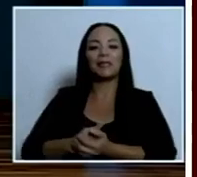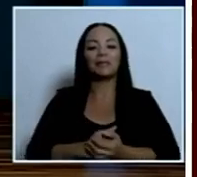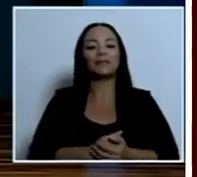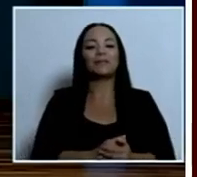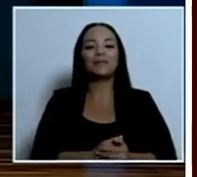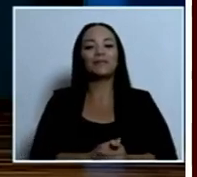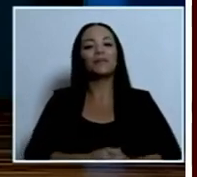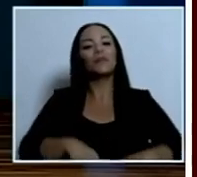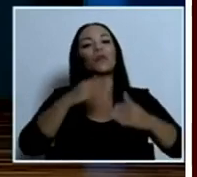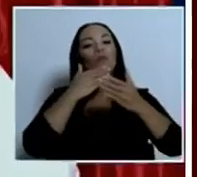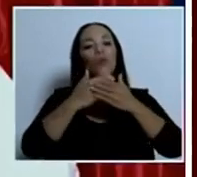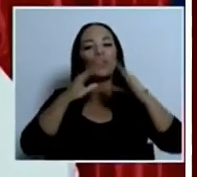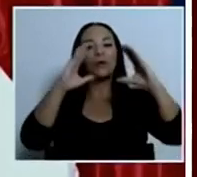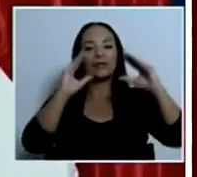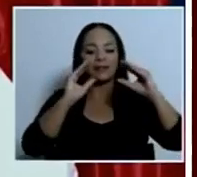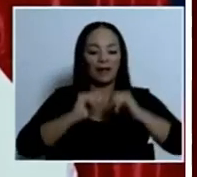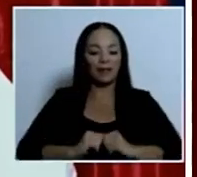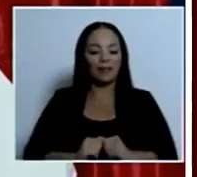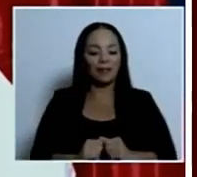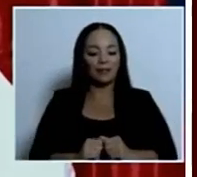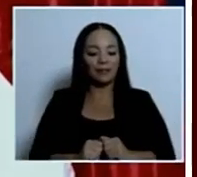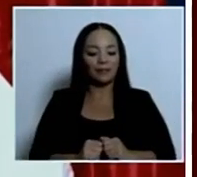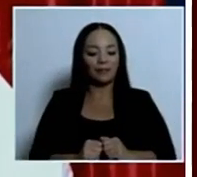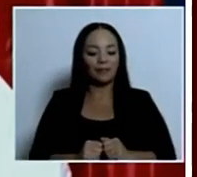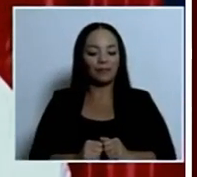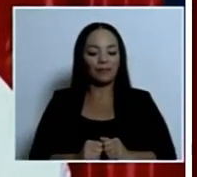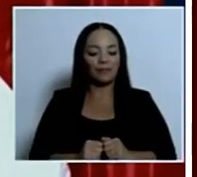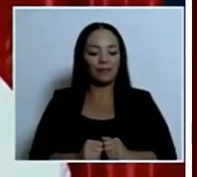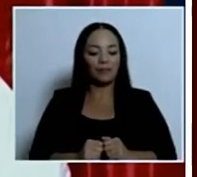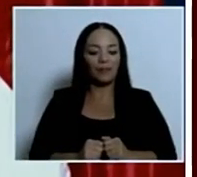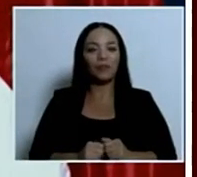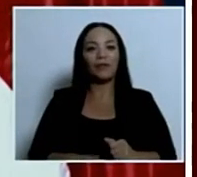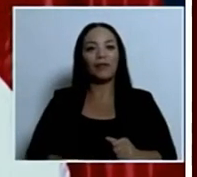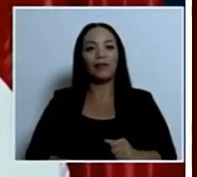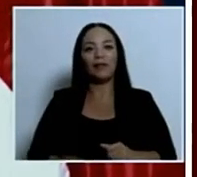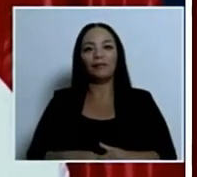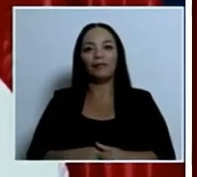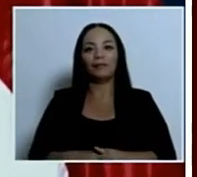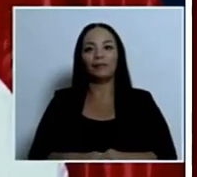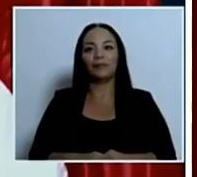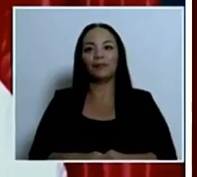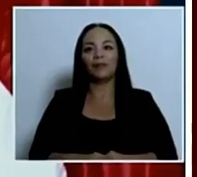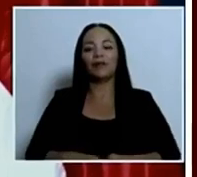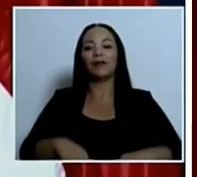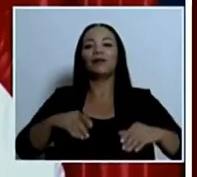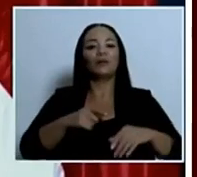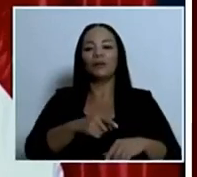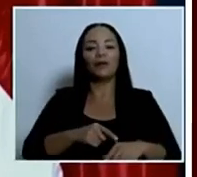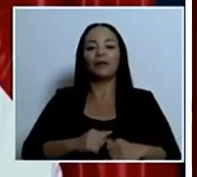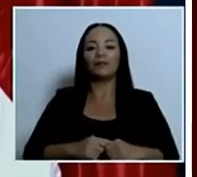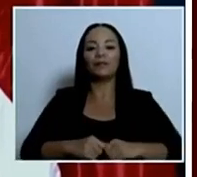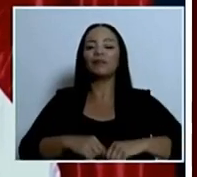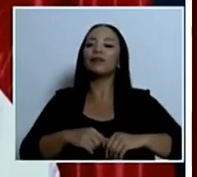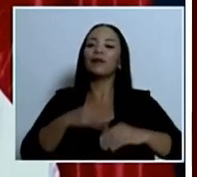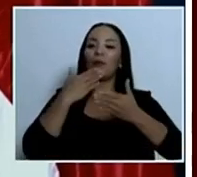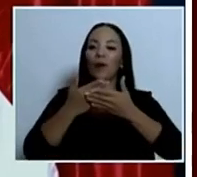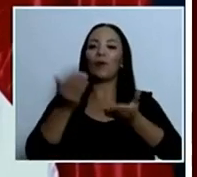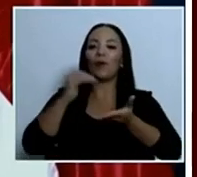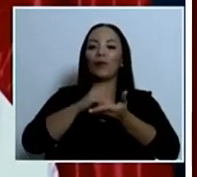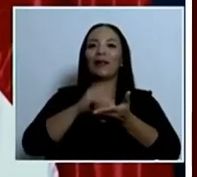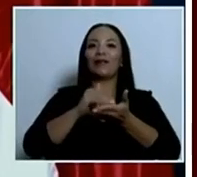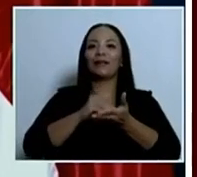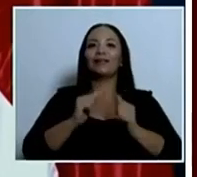Muy buenas tardes. Qué gusto estar de vuelta rindiéndole cuentas al